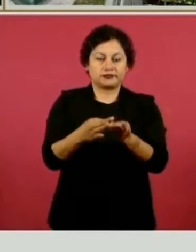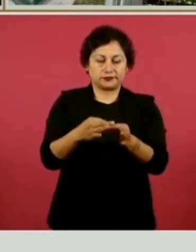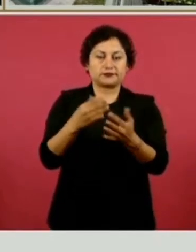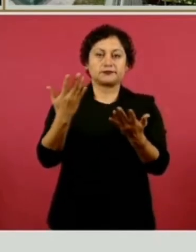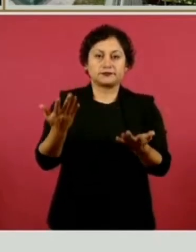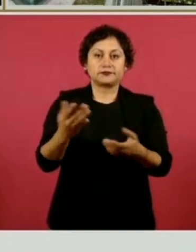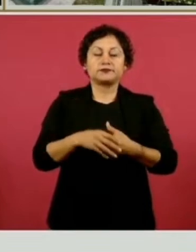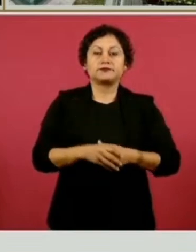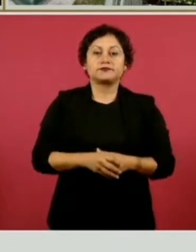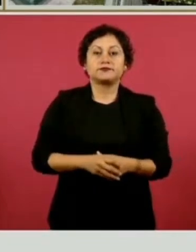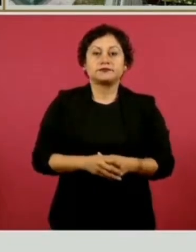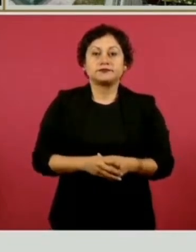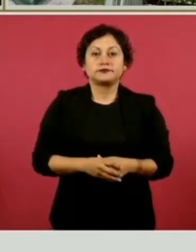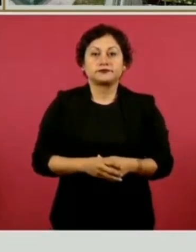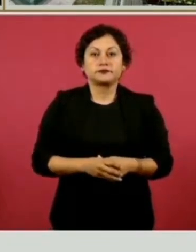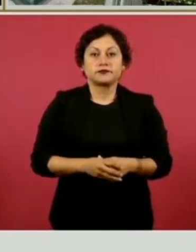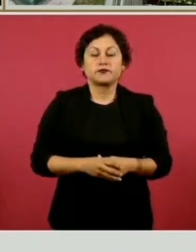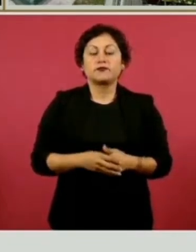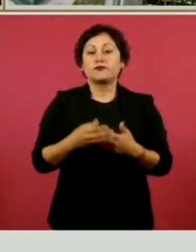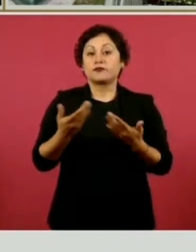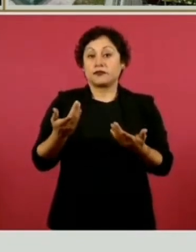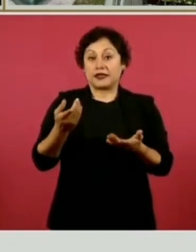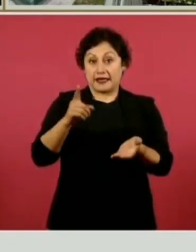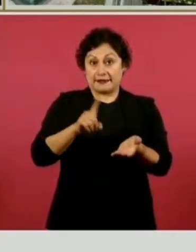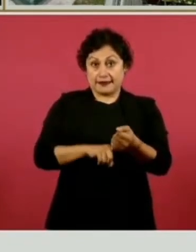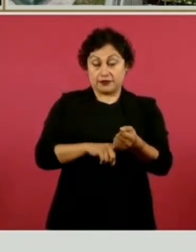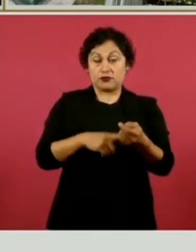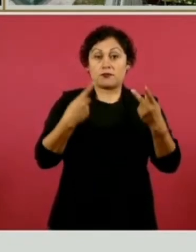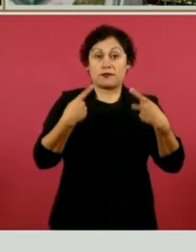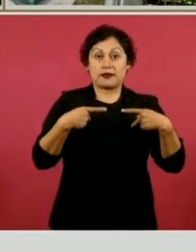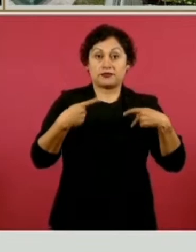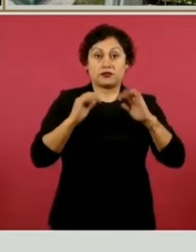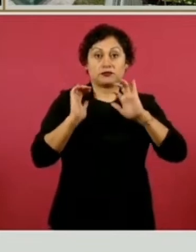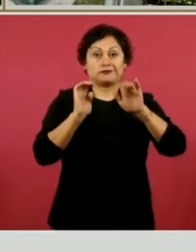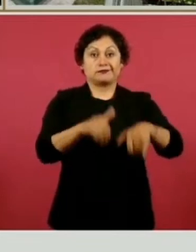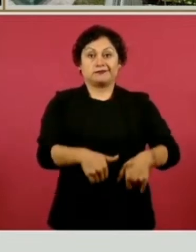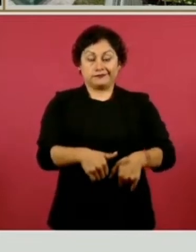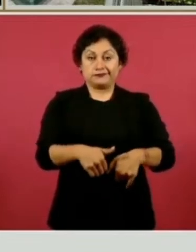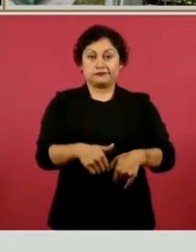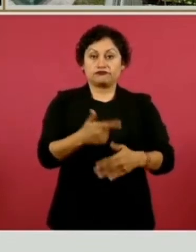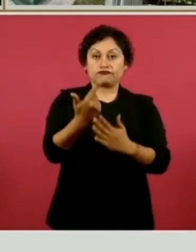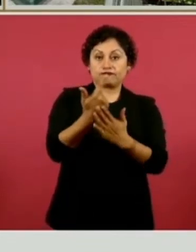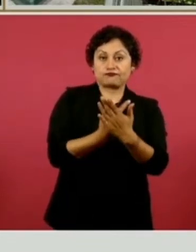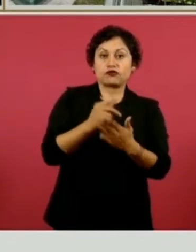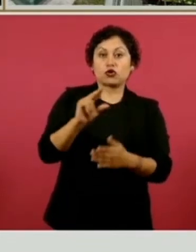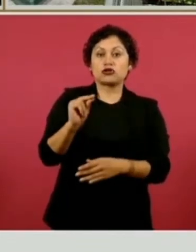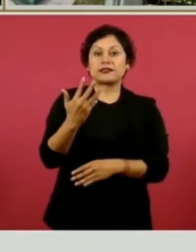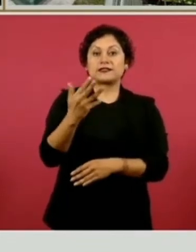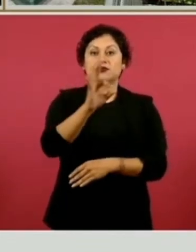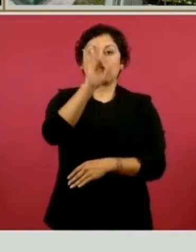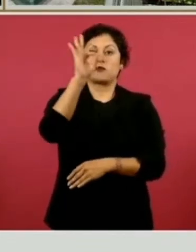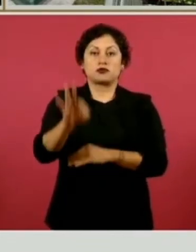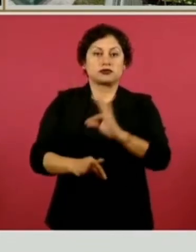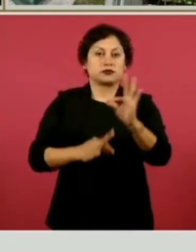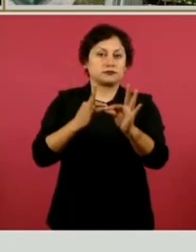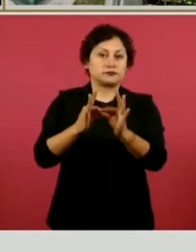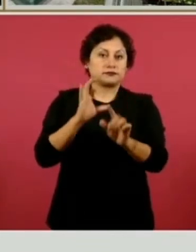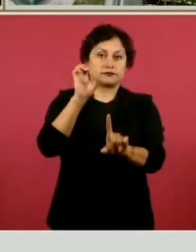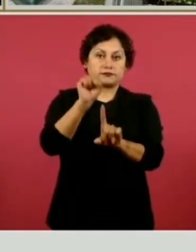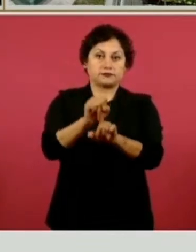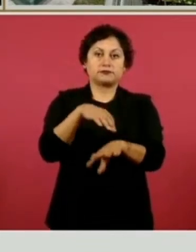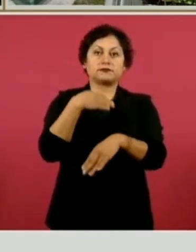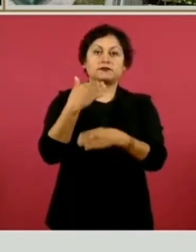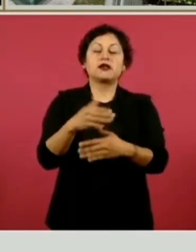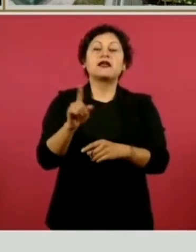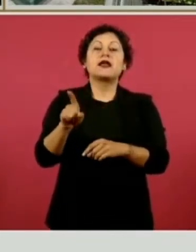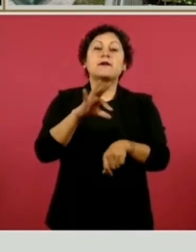personal tenemos ya un avance del 85 por ciento de médicos especialistas para los seis